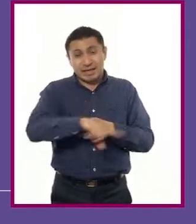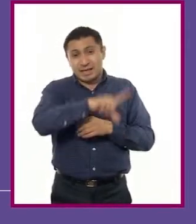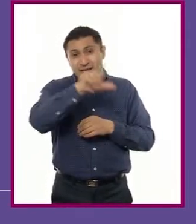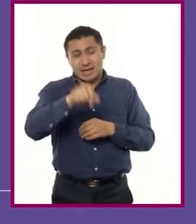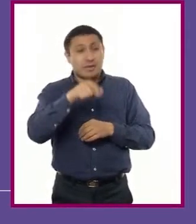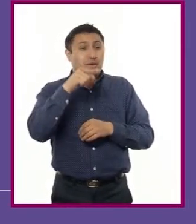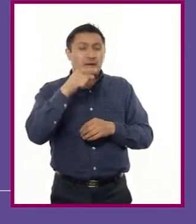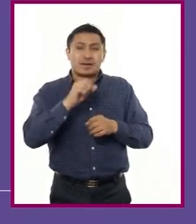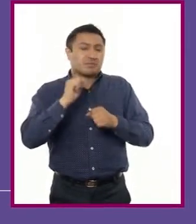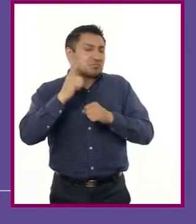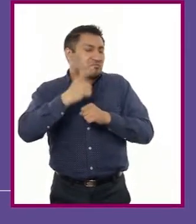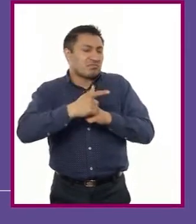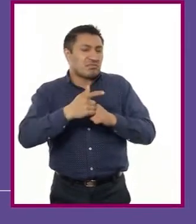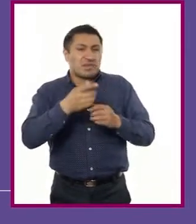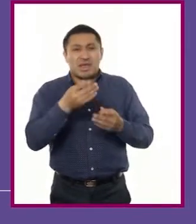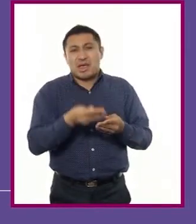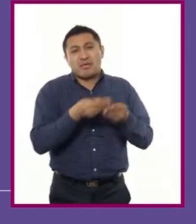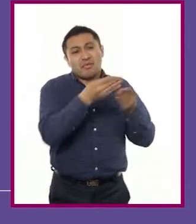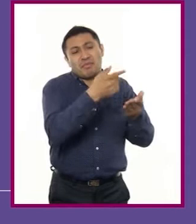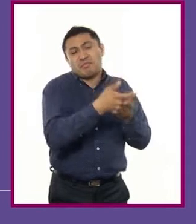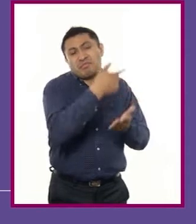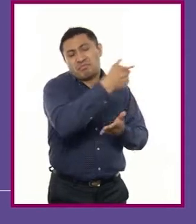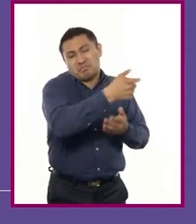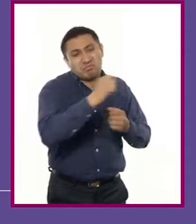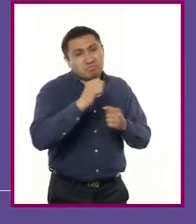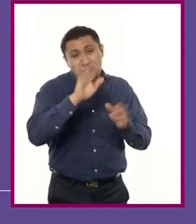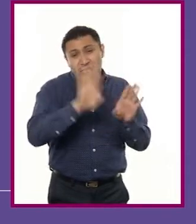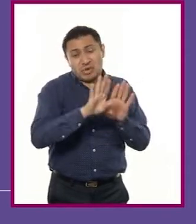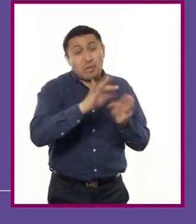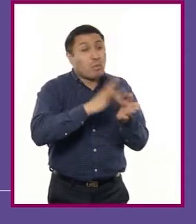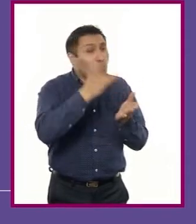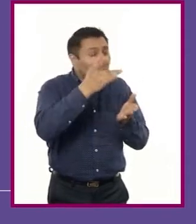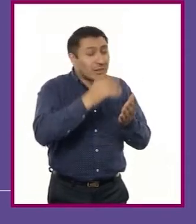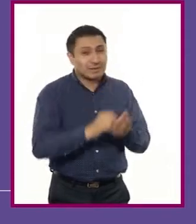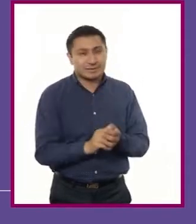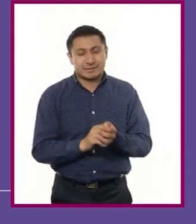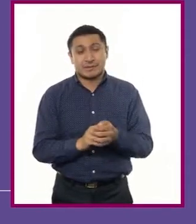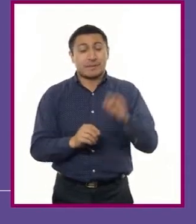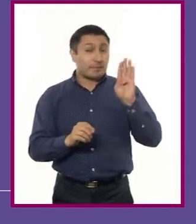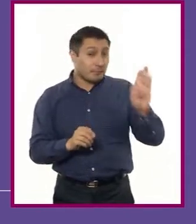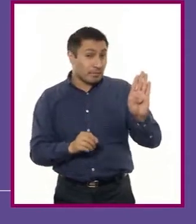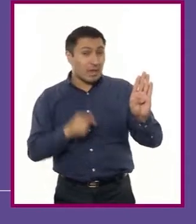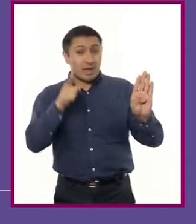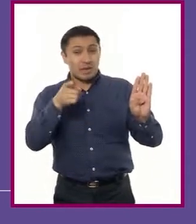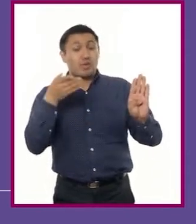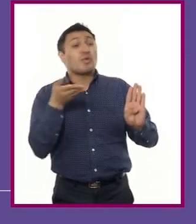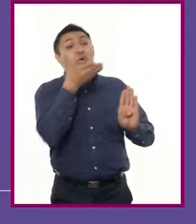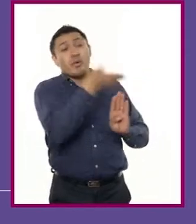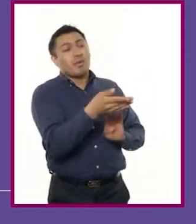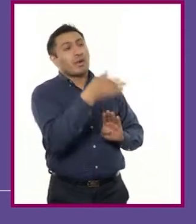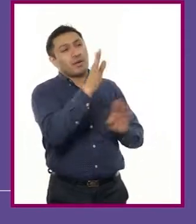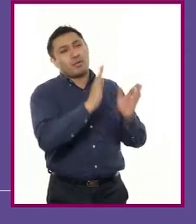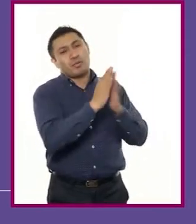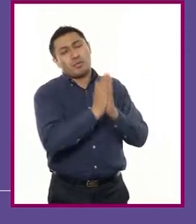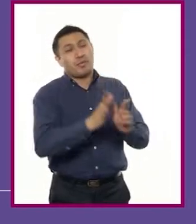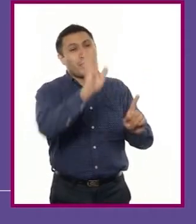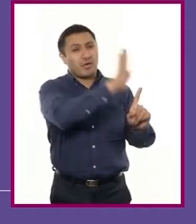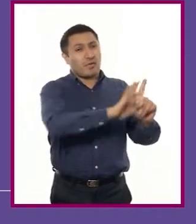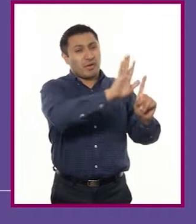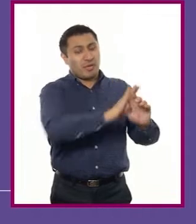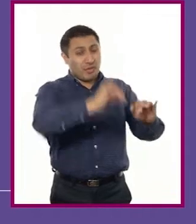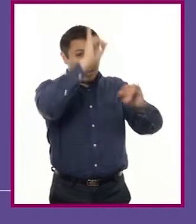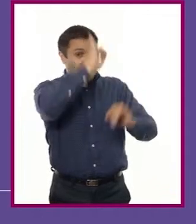darle alguna gratificación monetaria. B. Pedir al servidor público que convenza a su jefe de